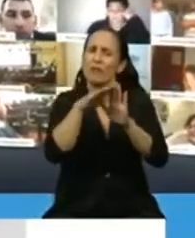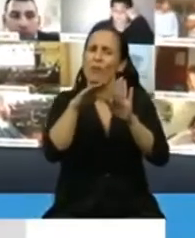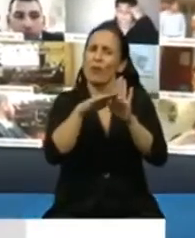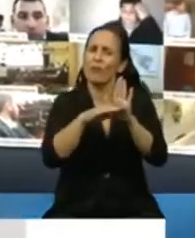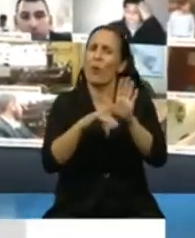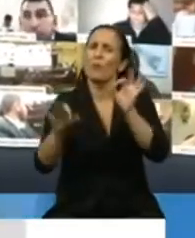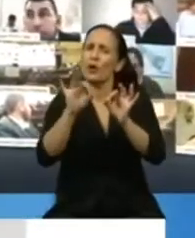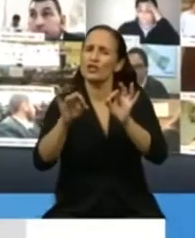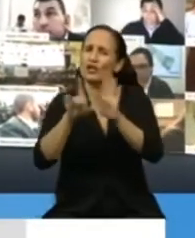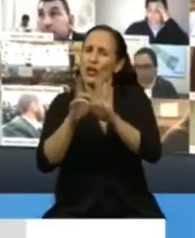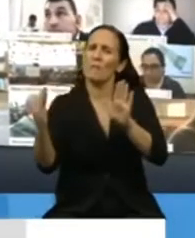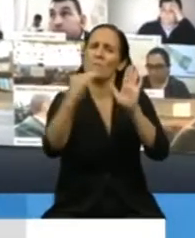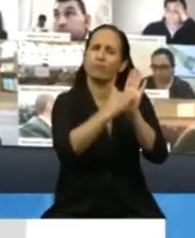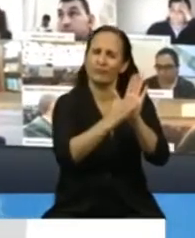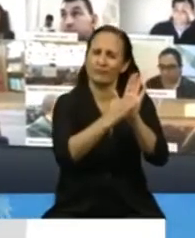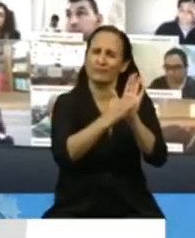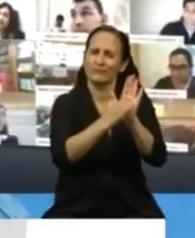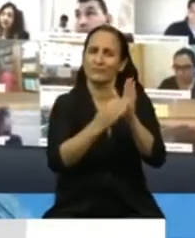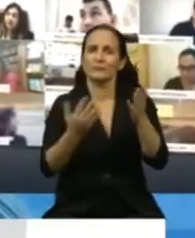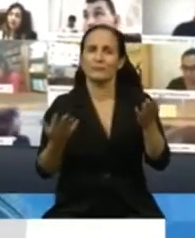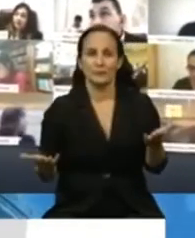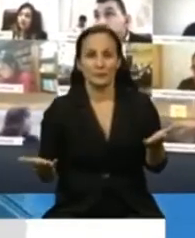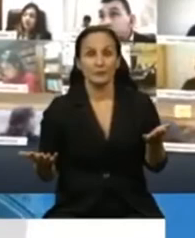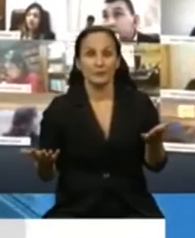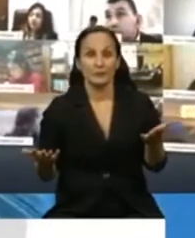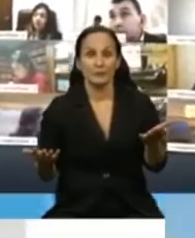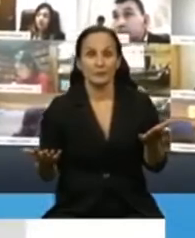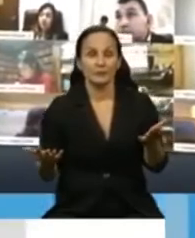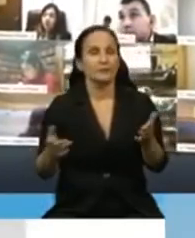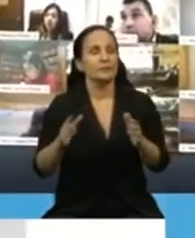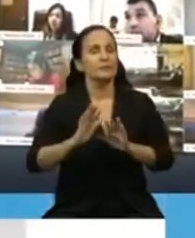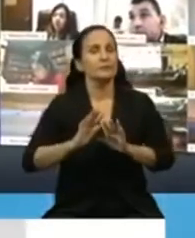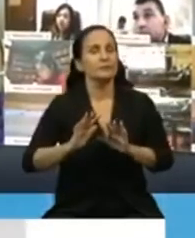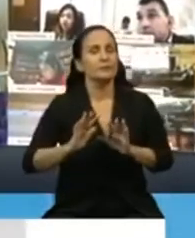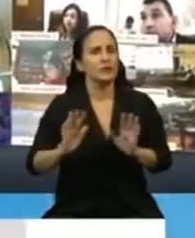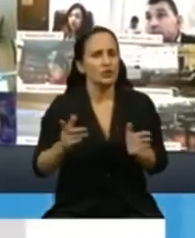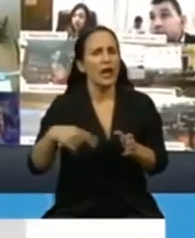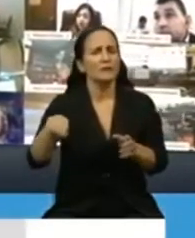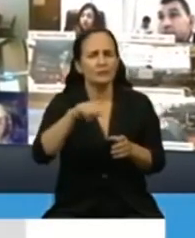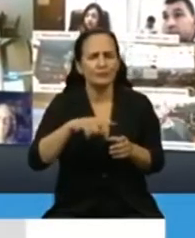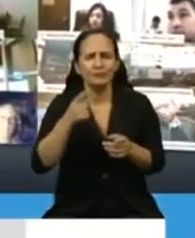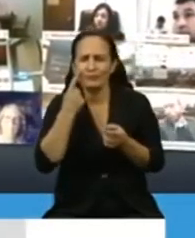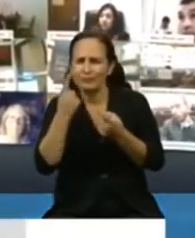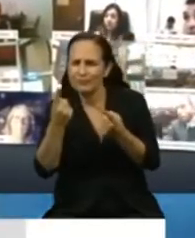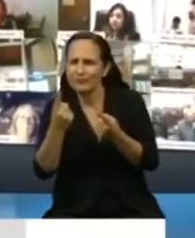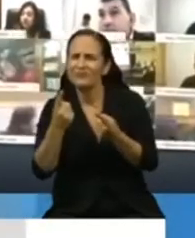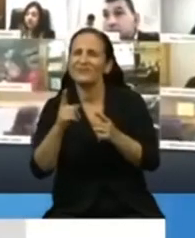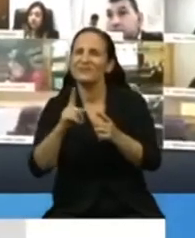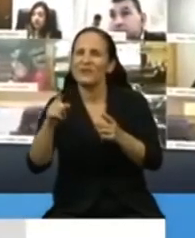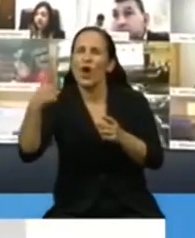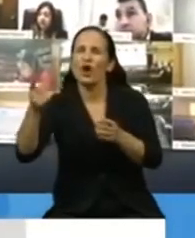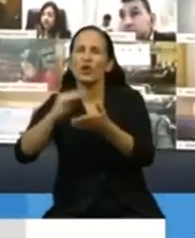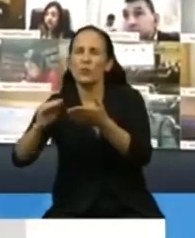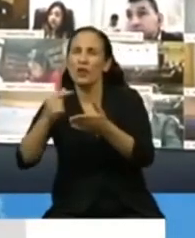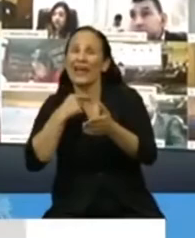proyecto. Que escuchamos aquellas inclusiones que quisieron hacer otros